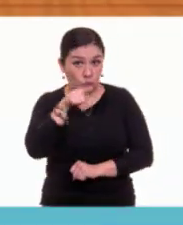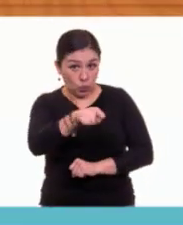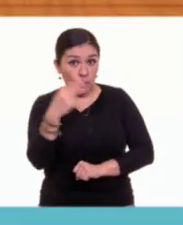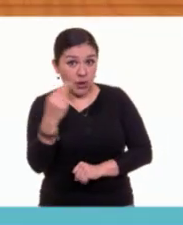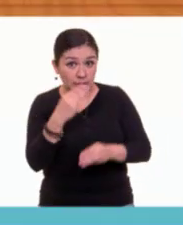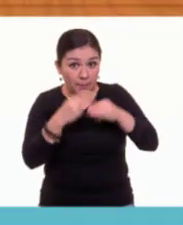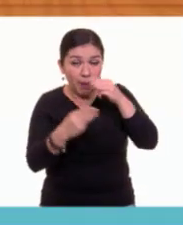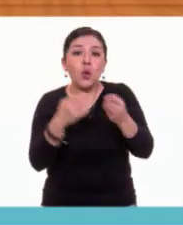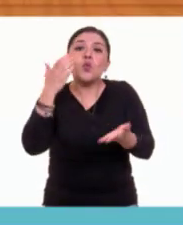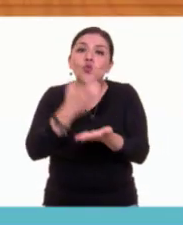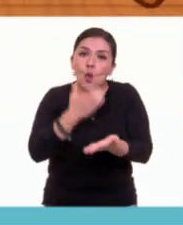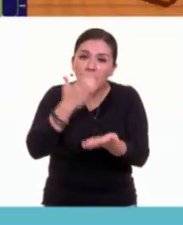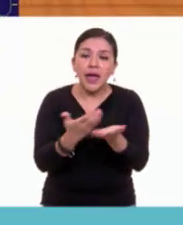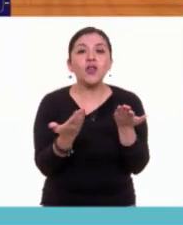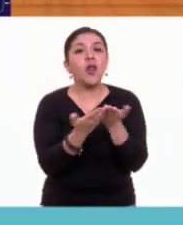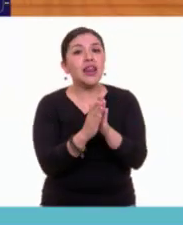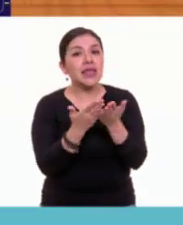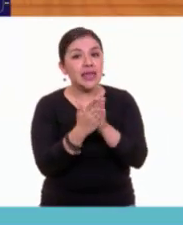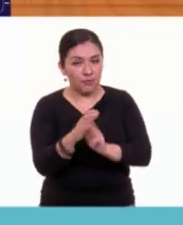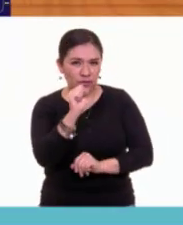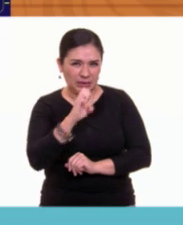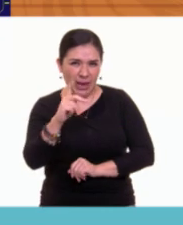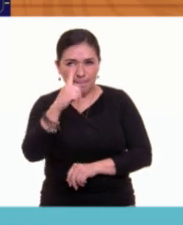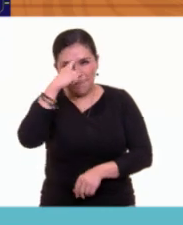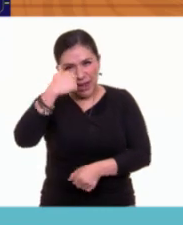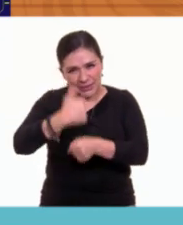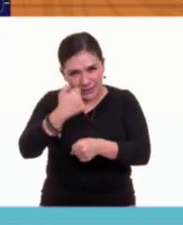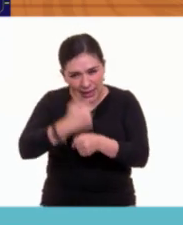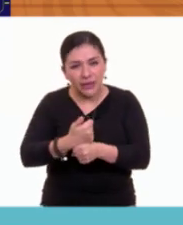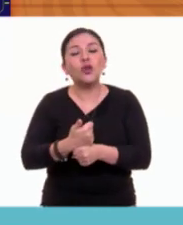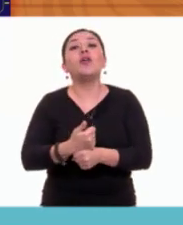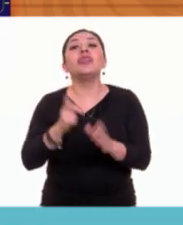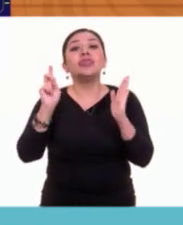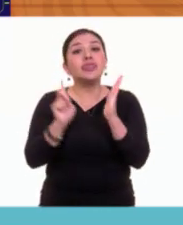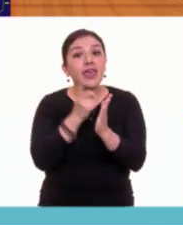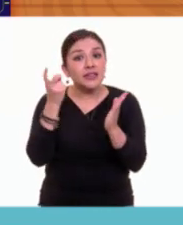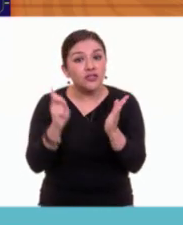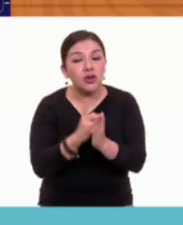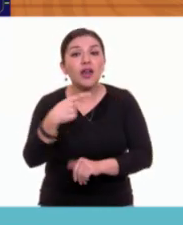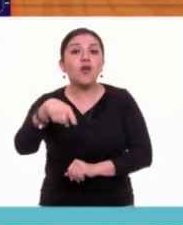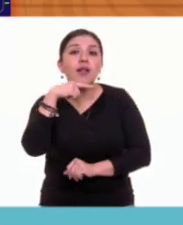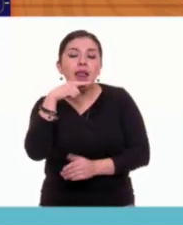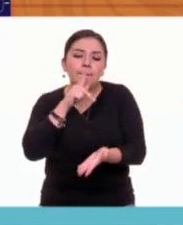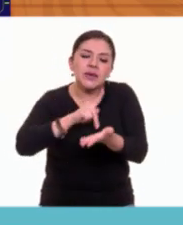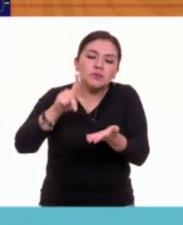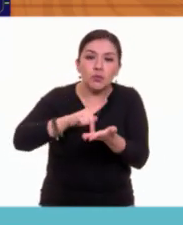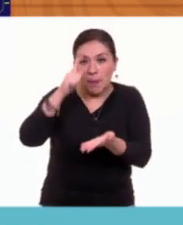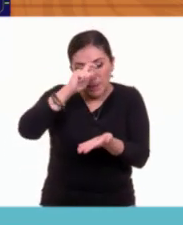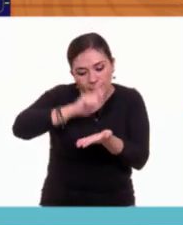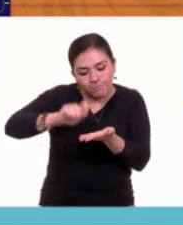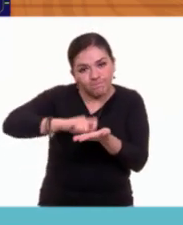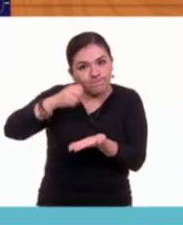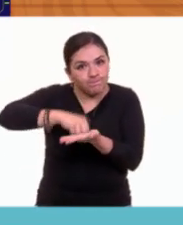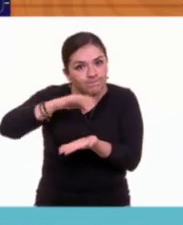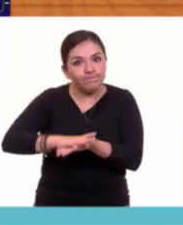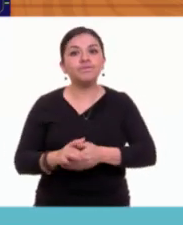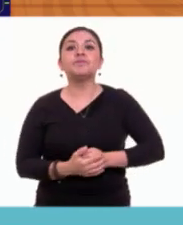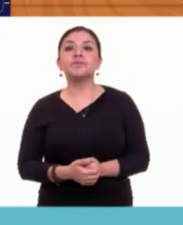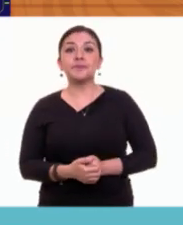necesitar tu cuaderno, libro de texto de español de sexto grado, diccionario y lápiz o pluma para tomar nota.